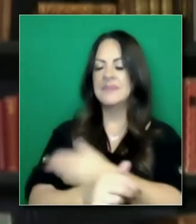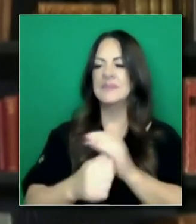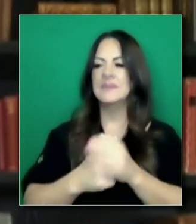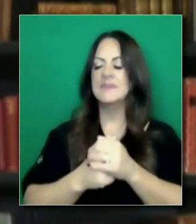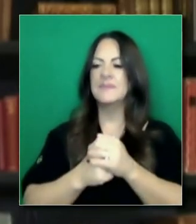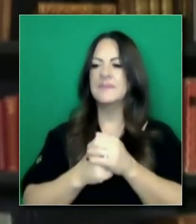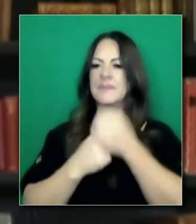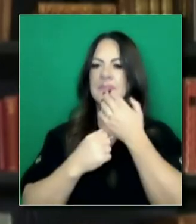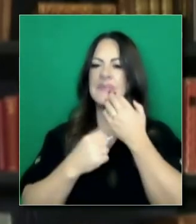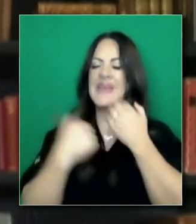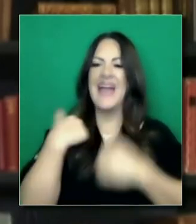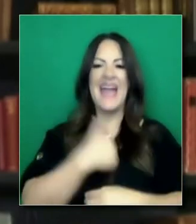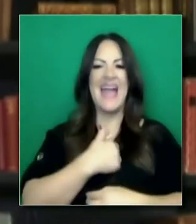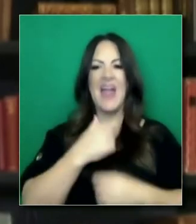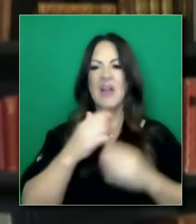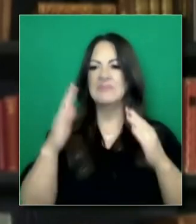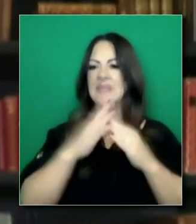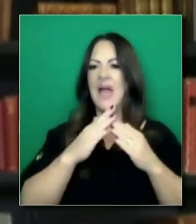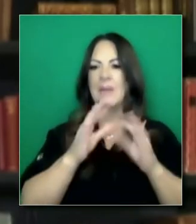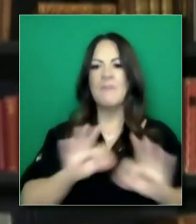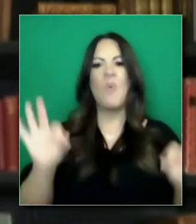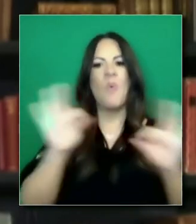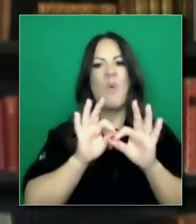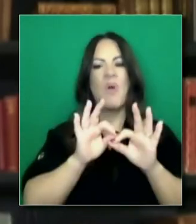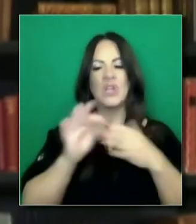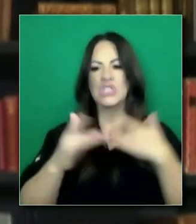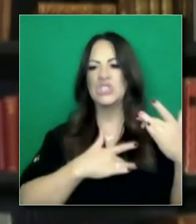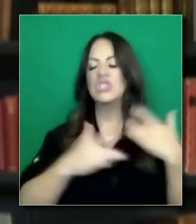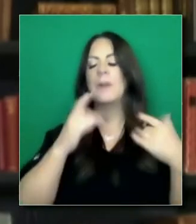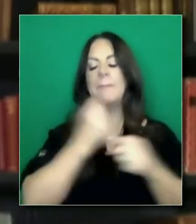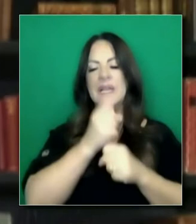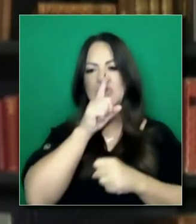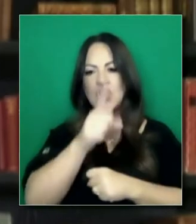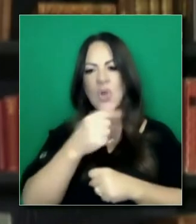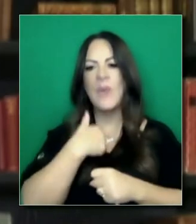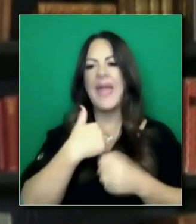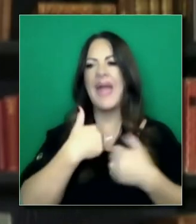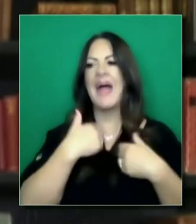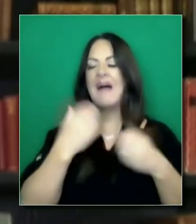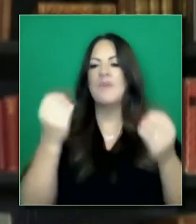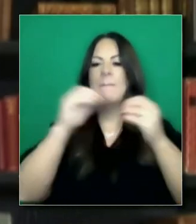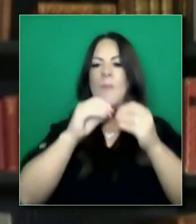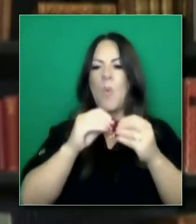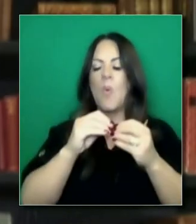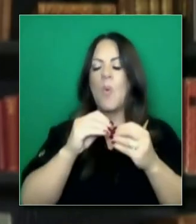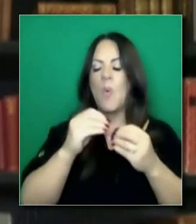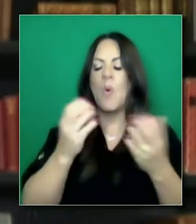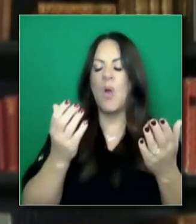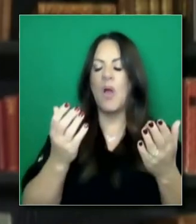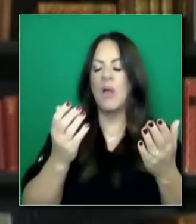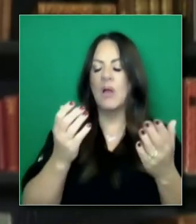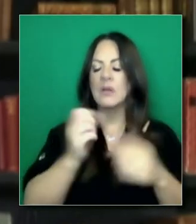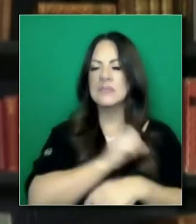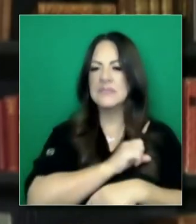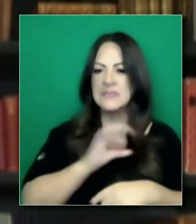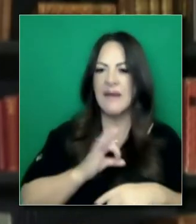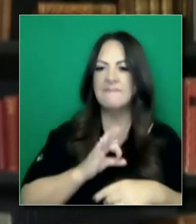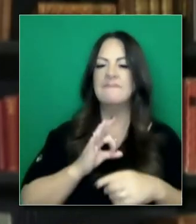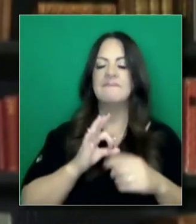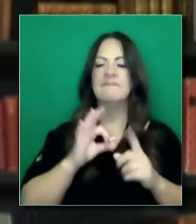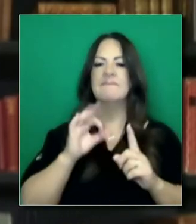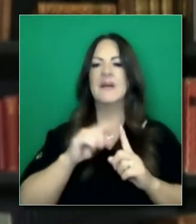Es el personal. El personal sigue siendo la prioridad más importante, más que el espacio o las camas. El esfuerzo hoy en día,